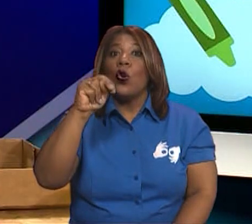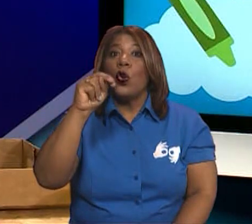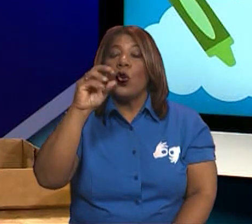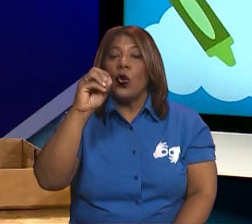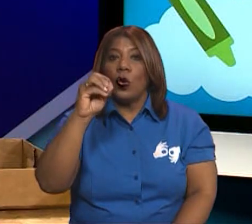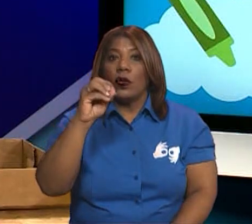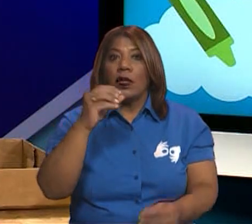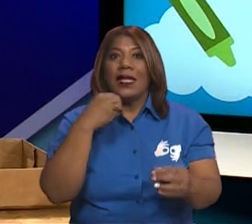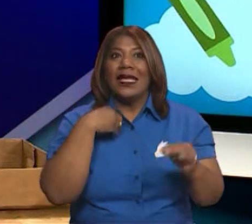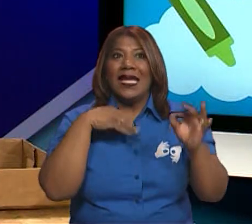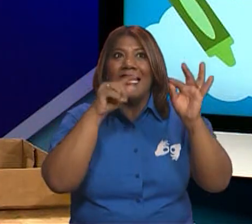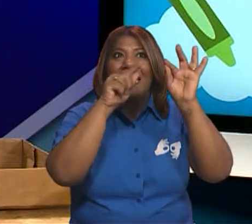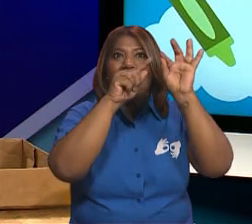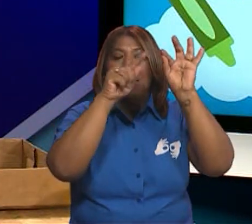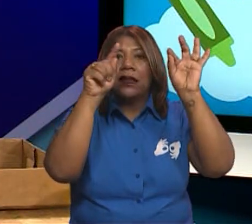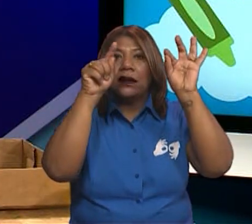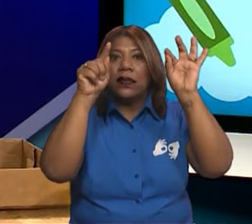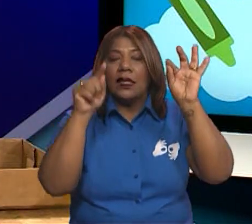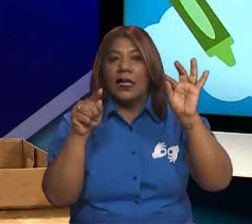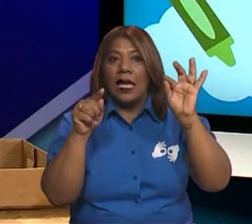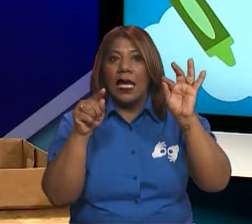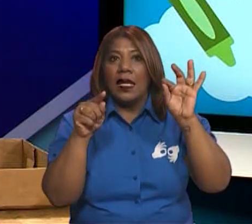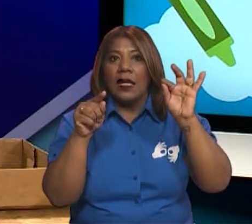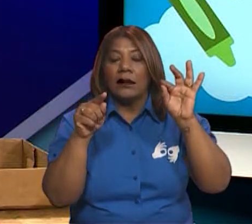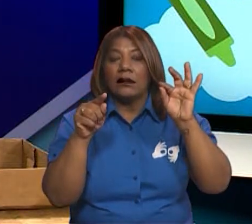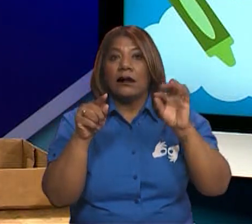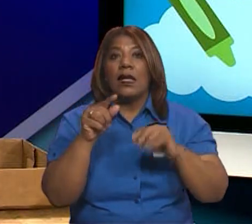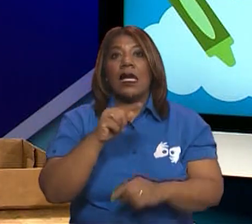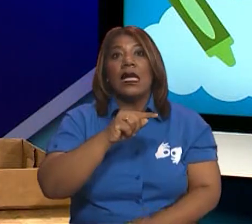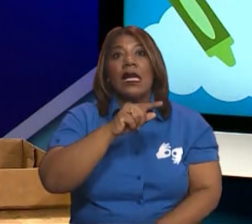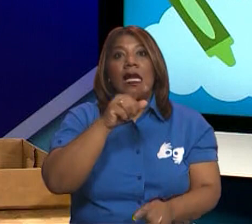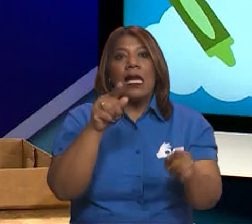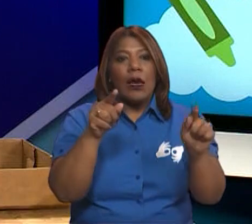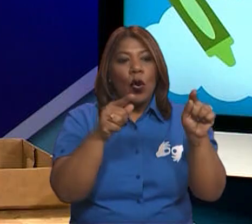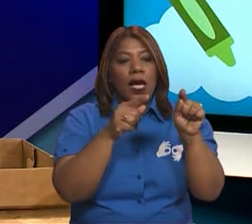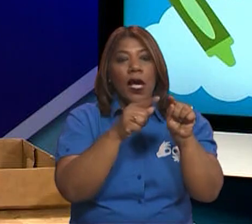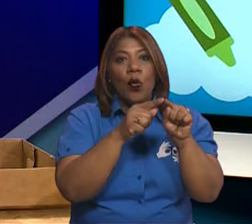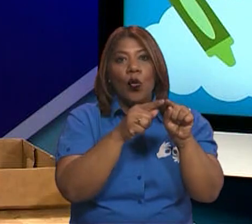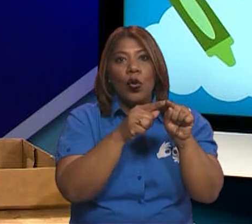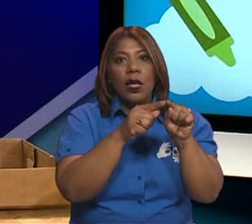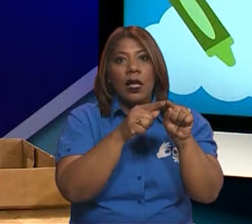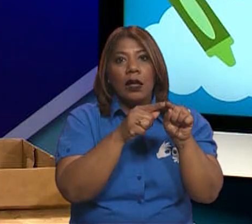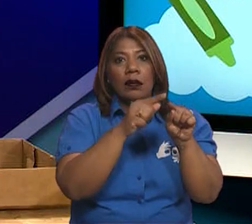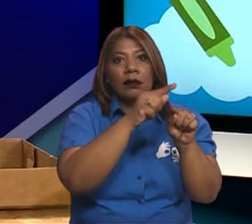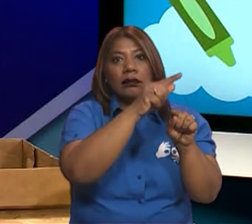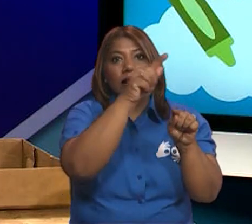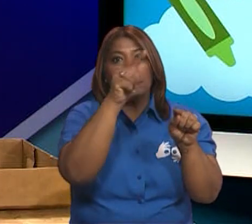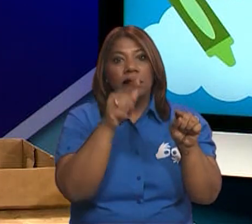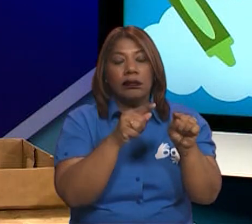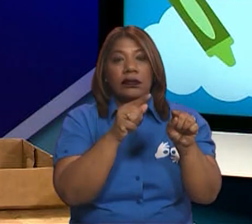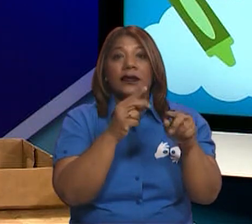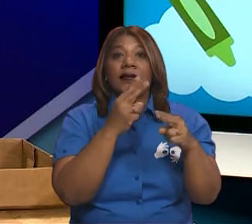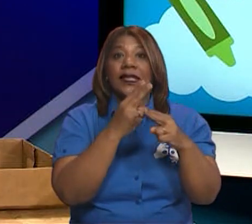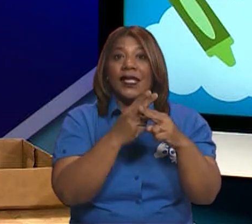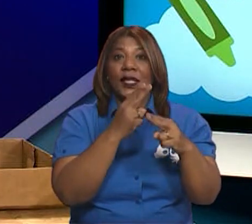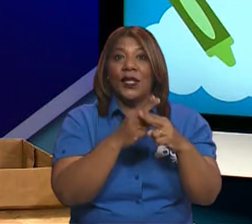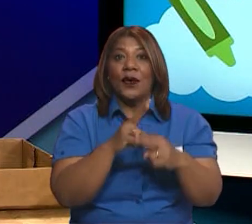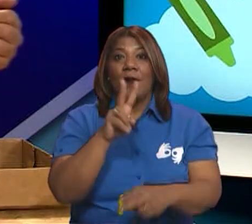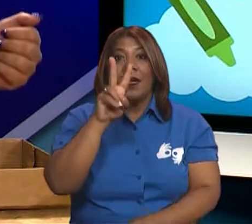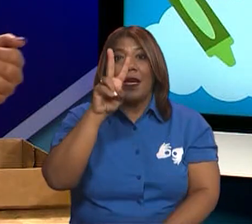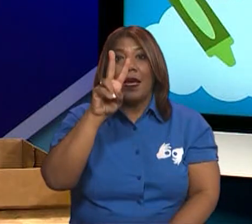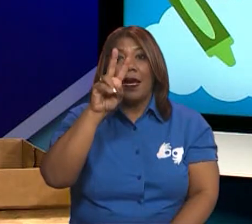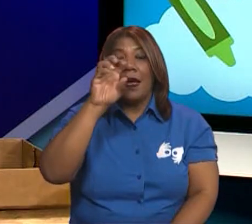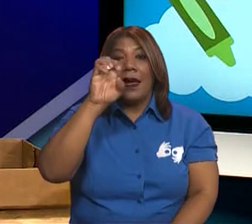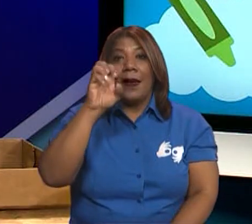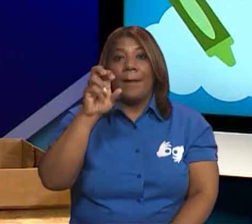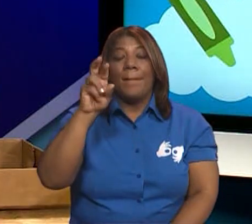elemento. Y la vértice es el que realmente une a los lados. ¿Qué les parece? Hace un rato hablábamos